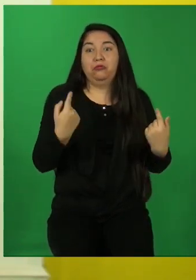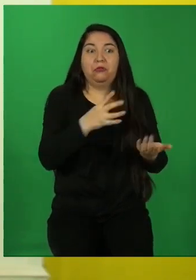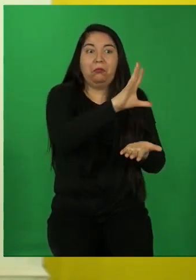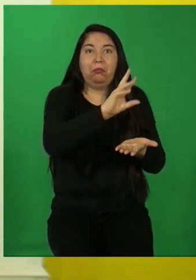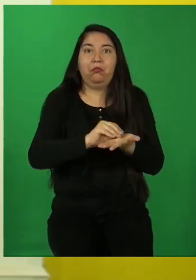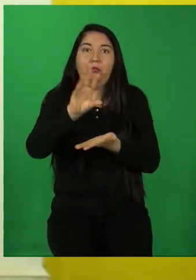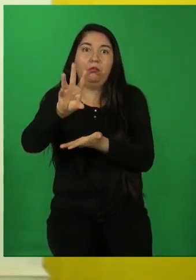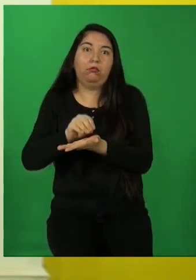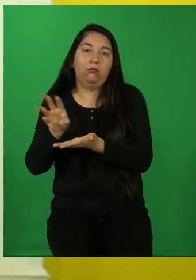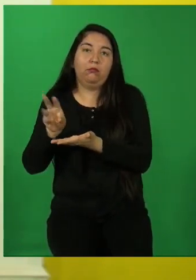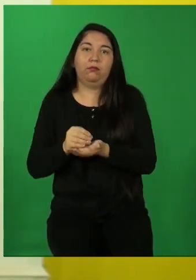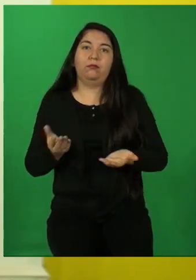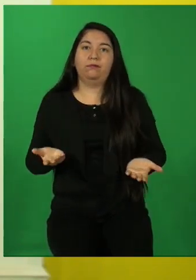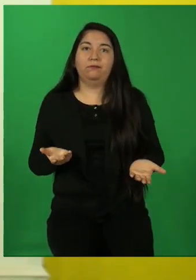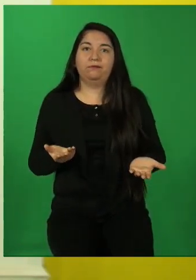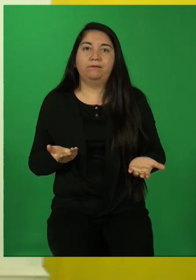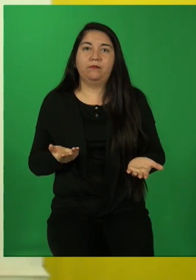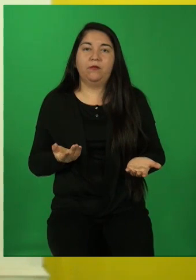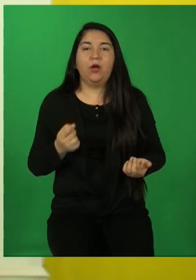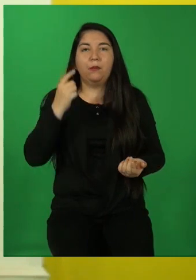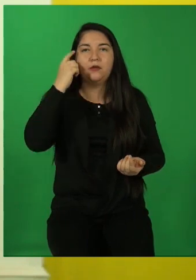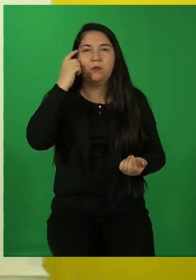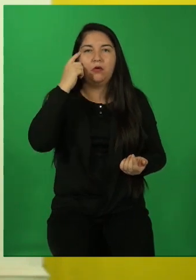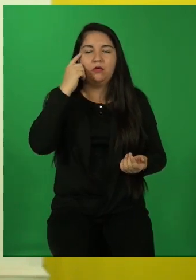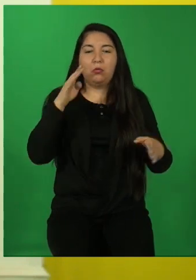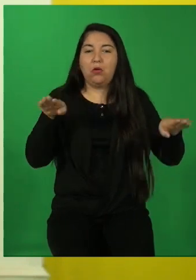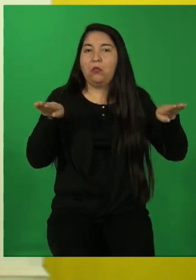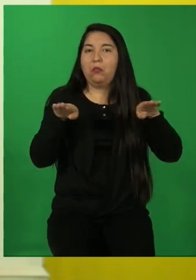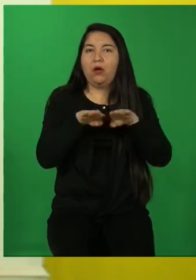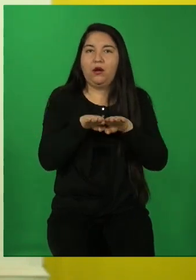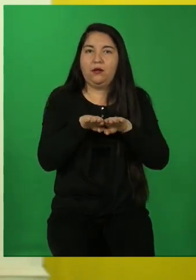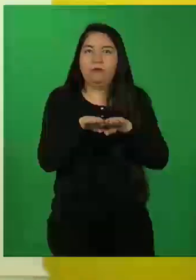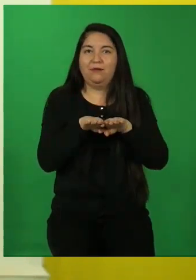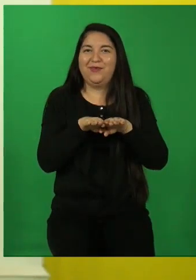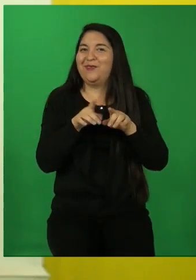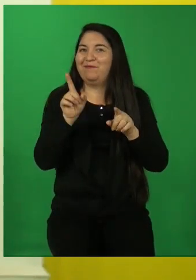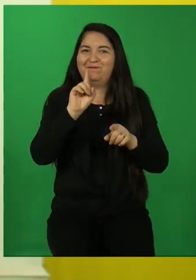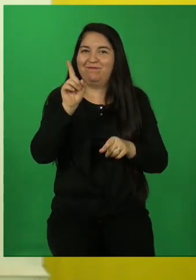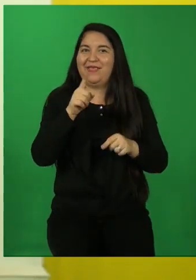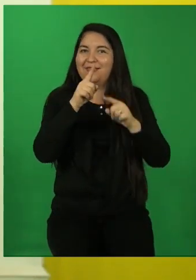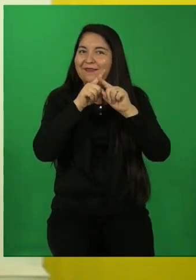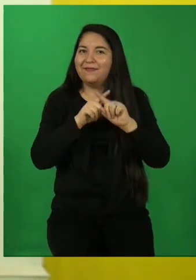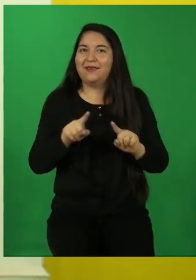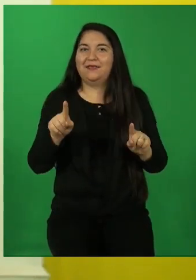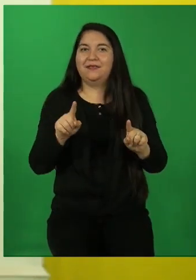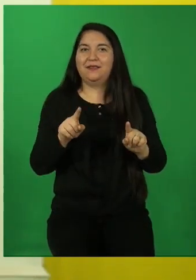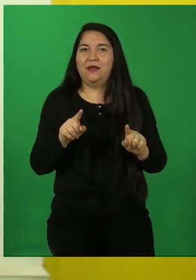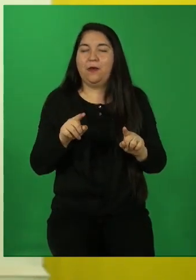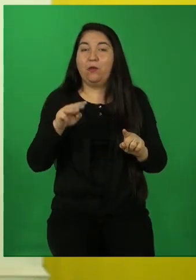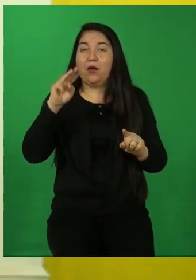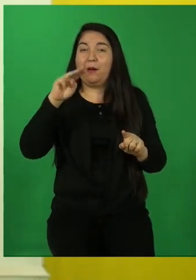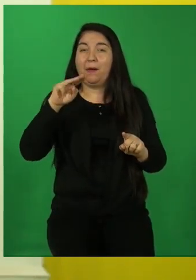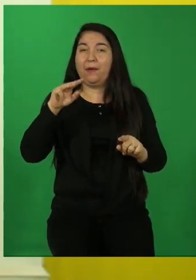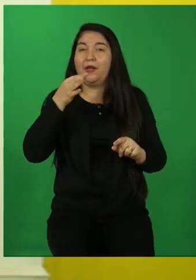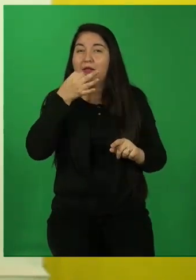Que dice que son iguales. Pero hay una diferencia según la mamá.